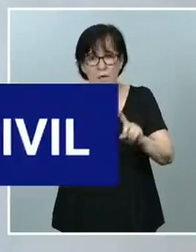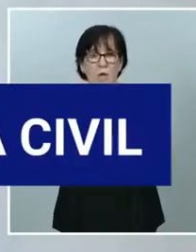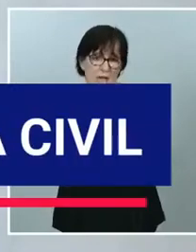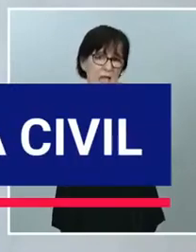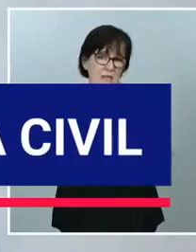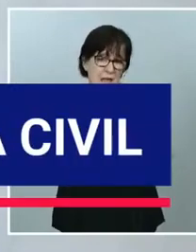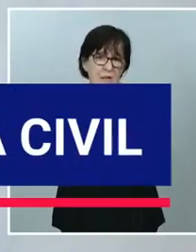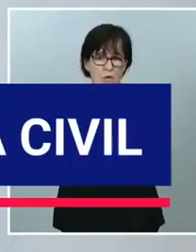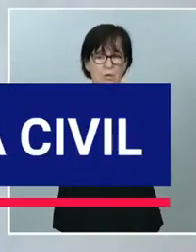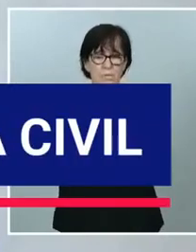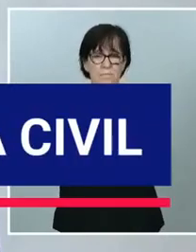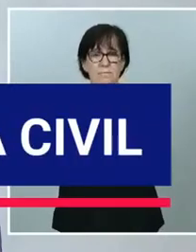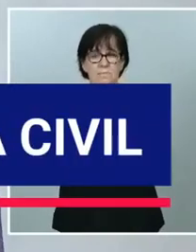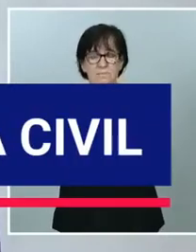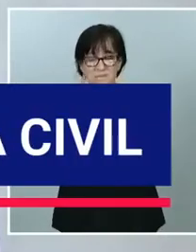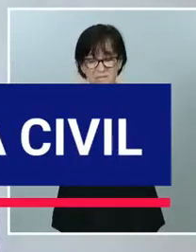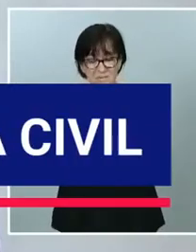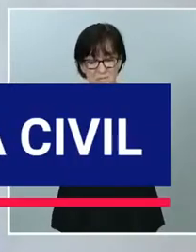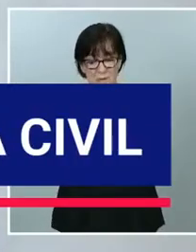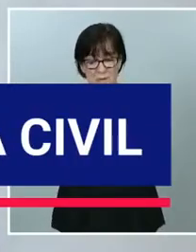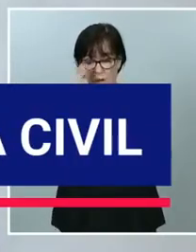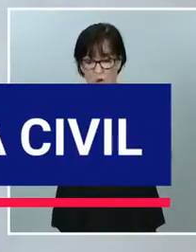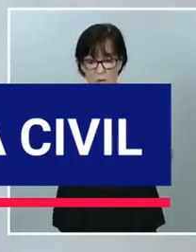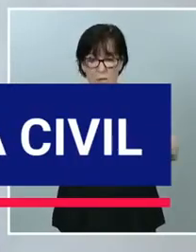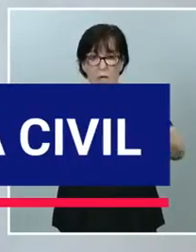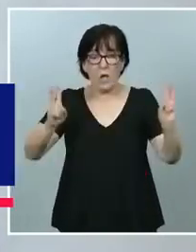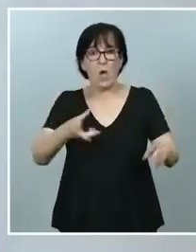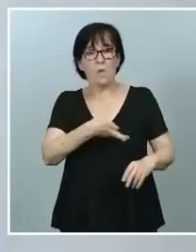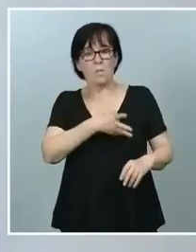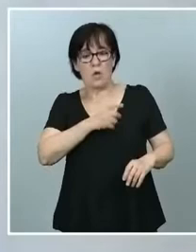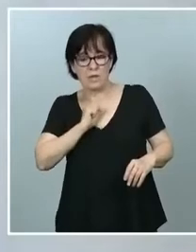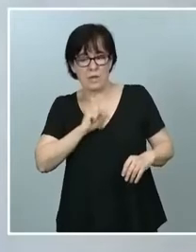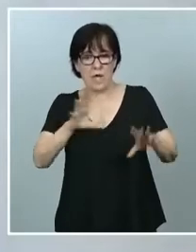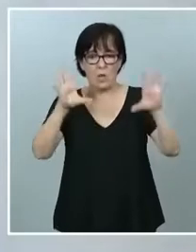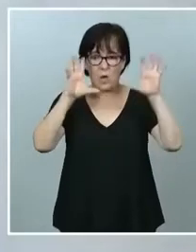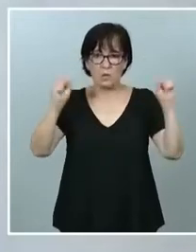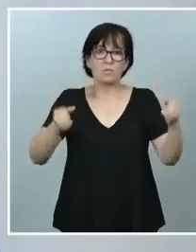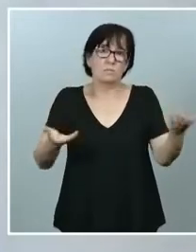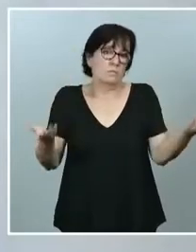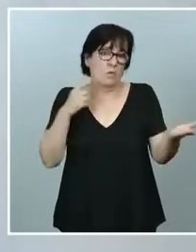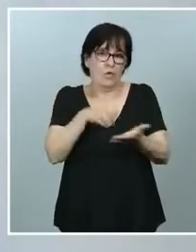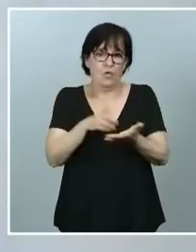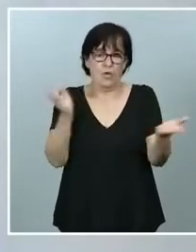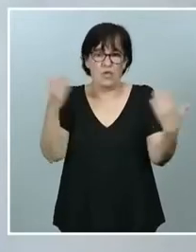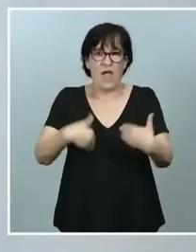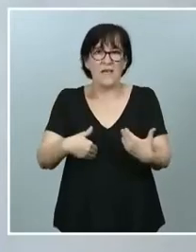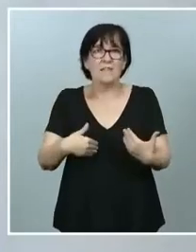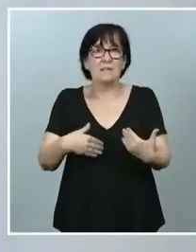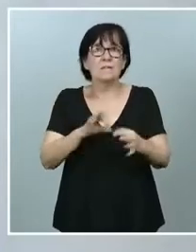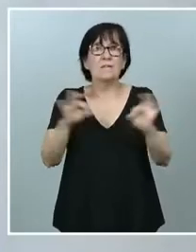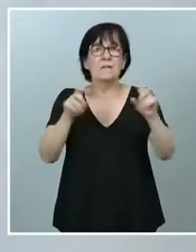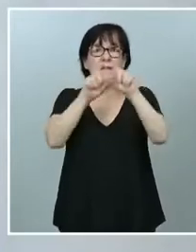A propósito del compromiso democrático de policía y guardia civil, solo faltaría, no hay ninguna institución en